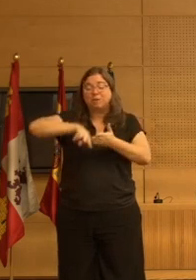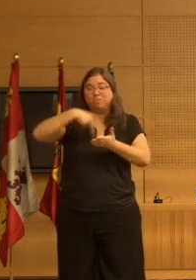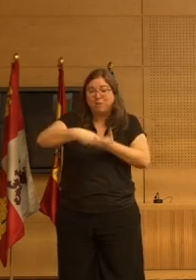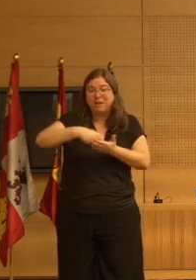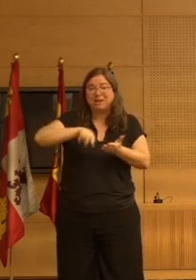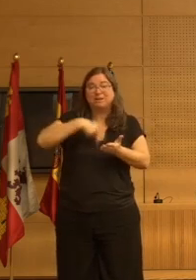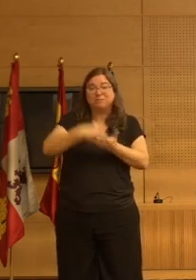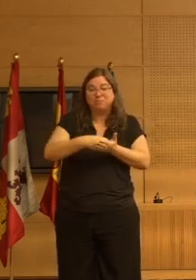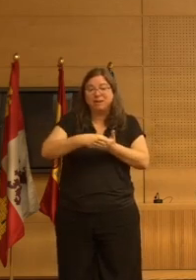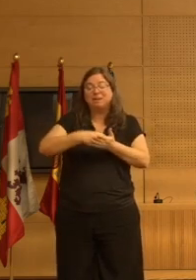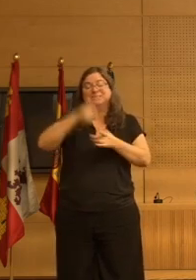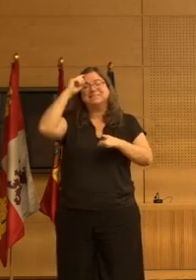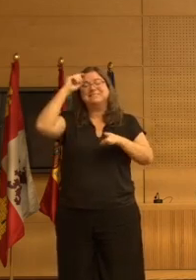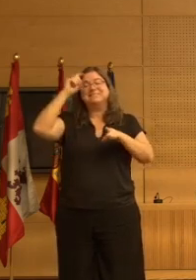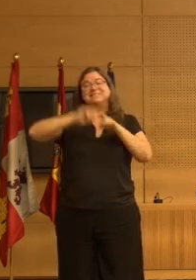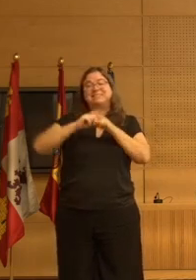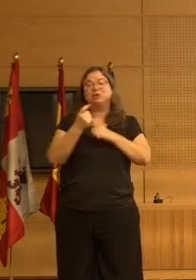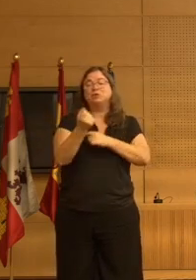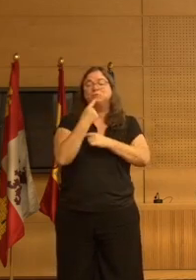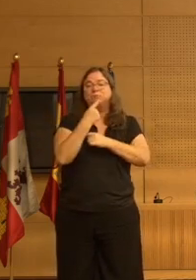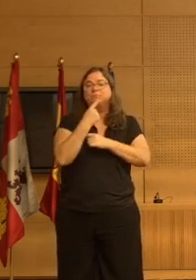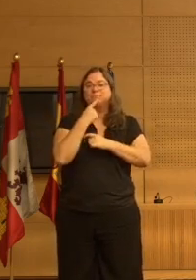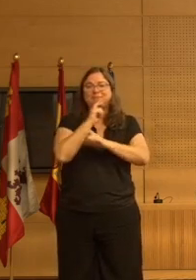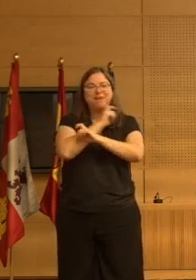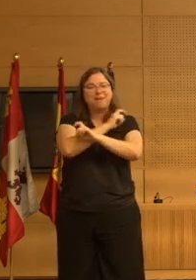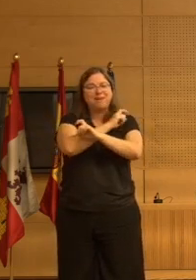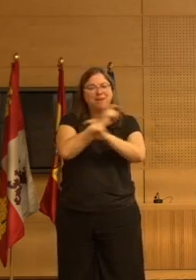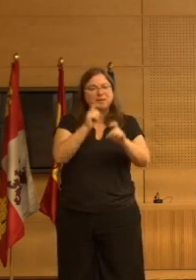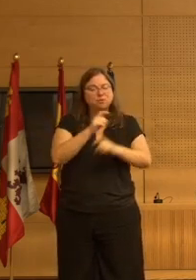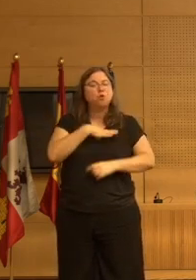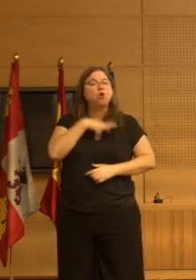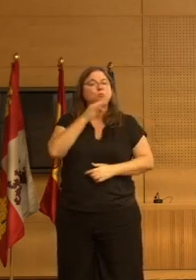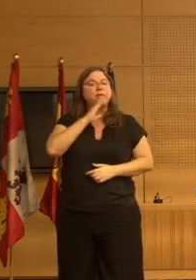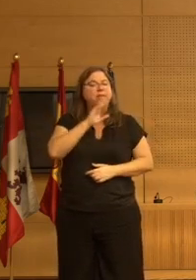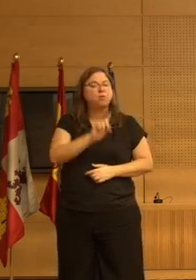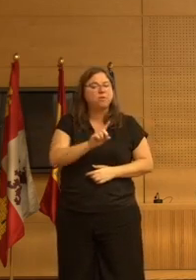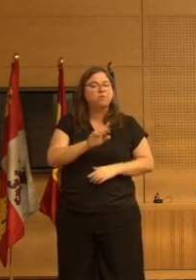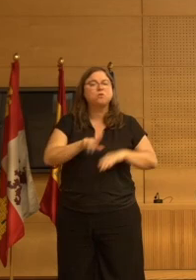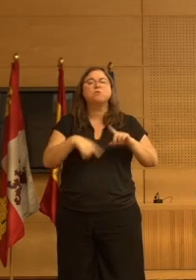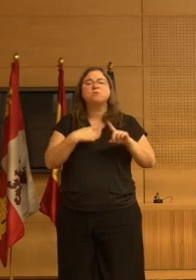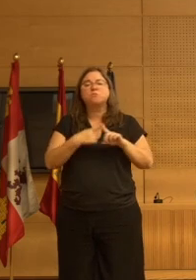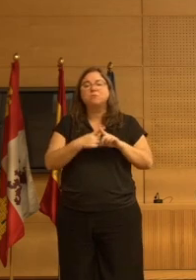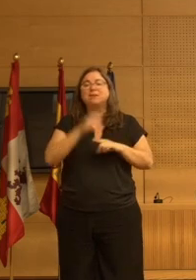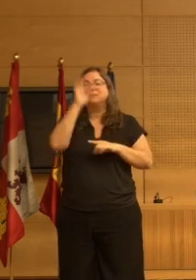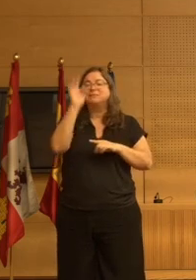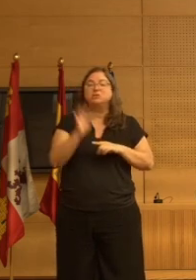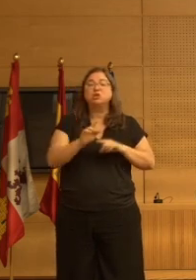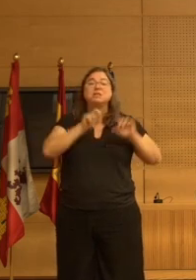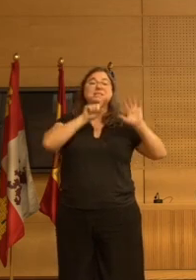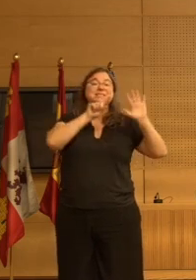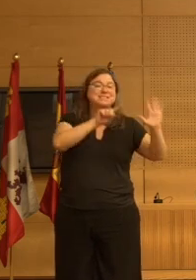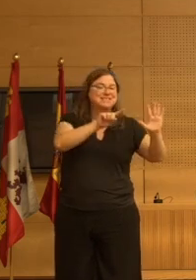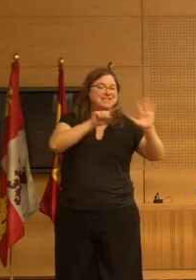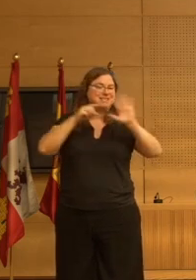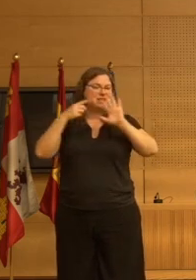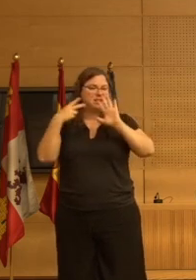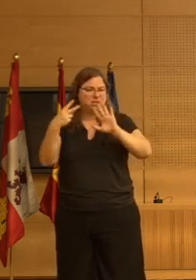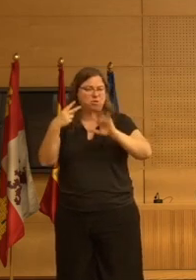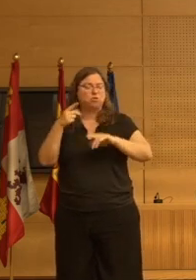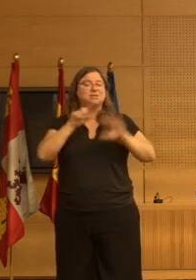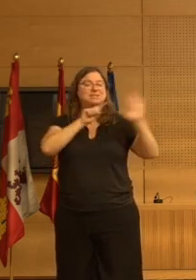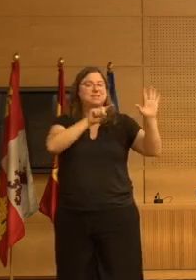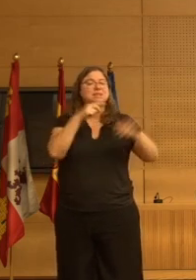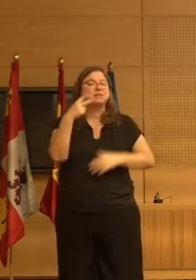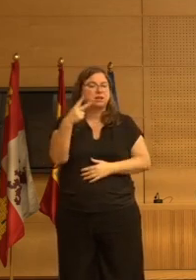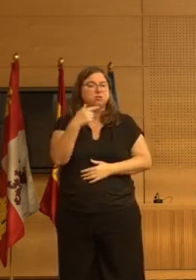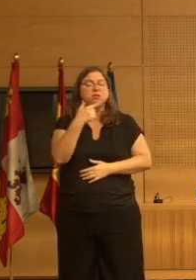están tomando psicotrópicos ojo alerta esto es una prescripción potencialmente inapropiada y son 62 o sea que no es de extrañar que cuando llegan a nuestra residencia